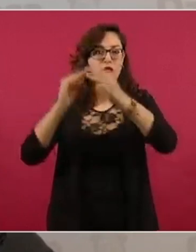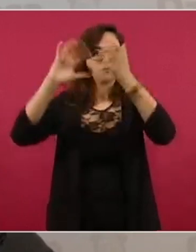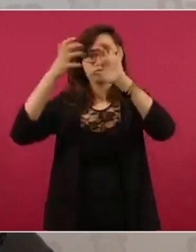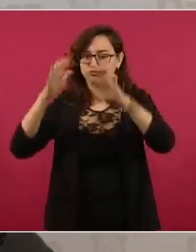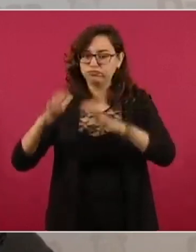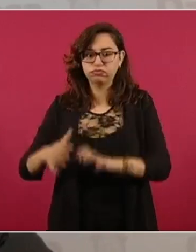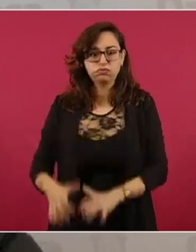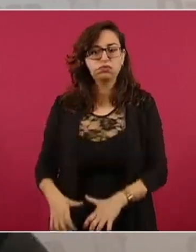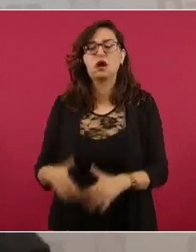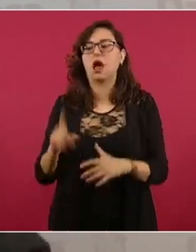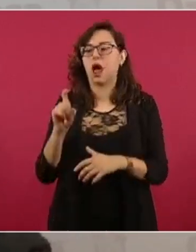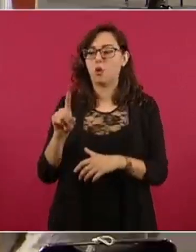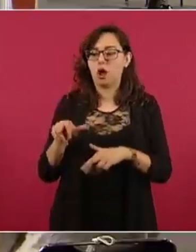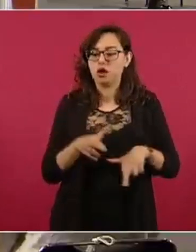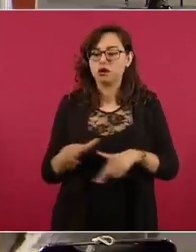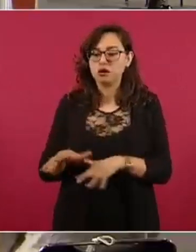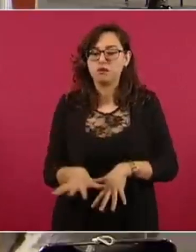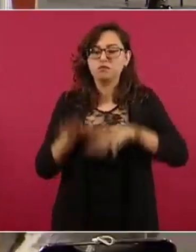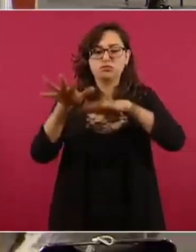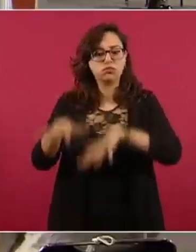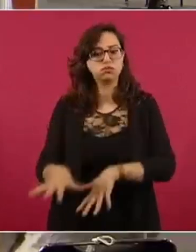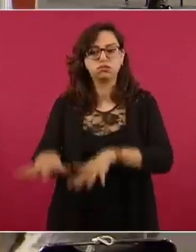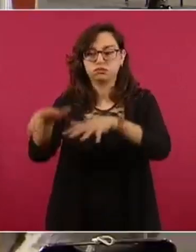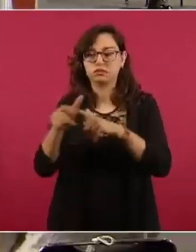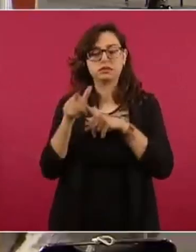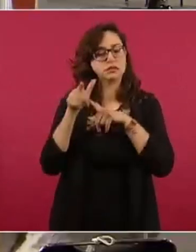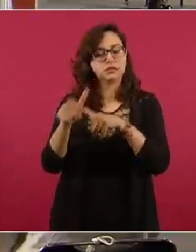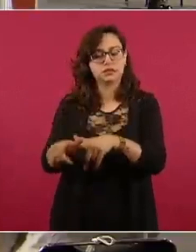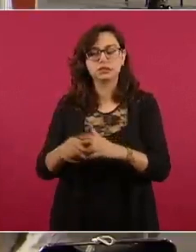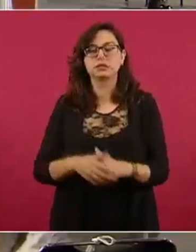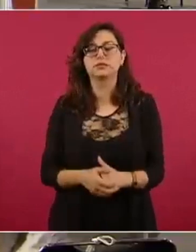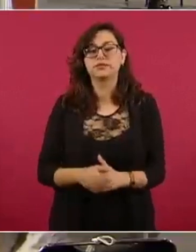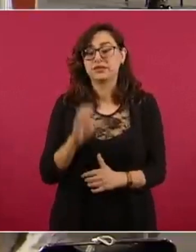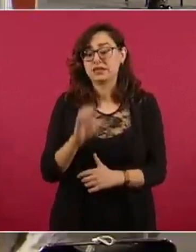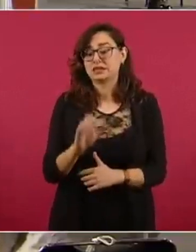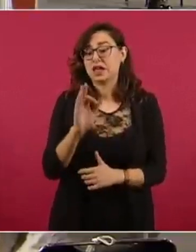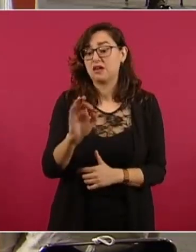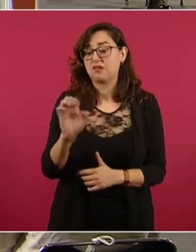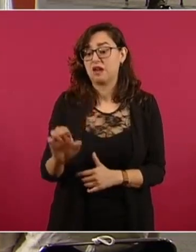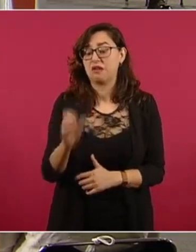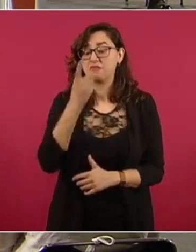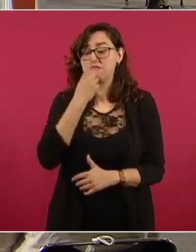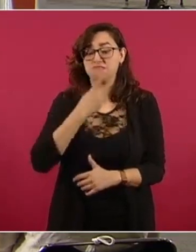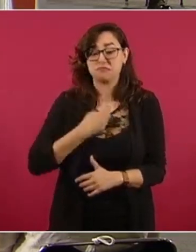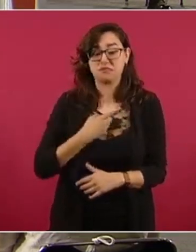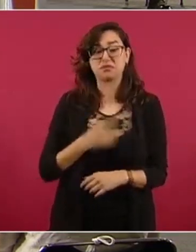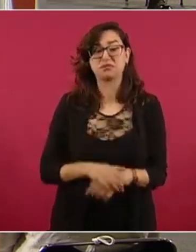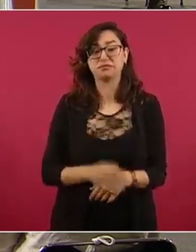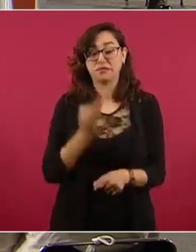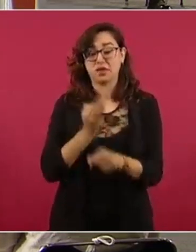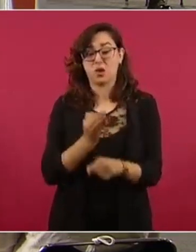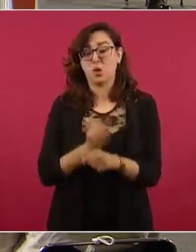ciertos desbordamientos de ríos. La CFE también nos informa que al momento hay 40